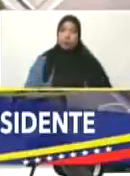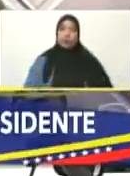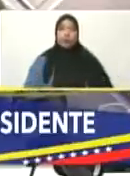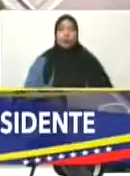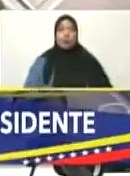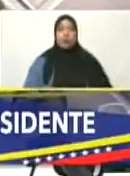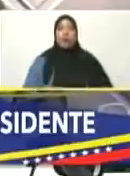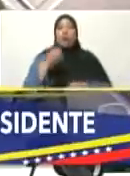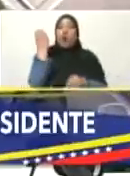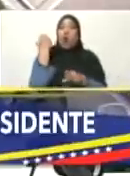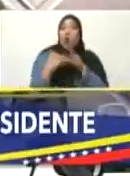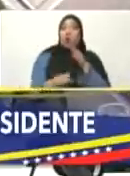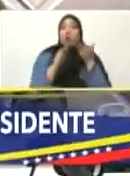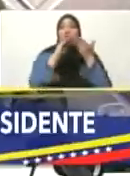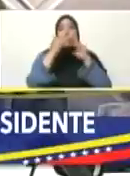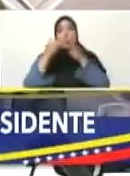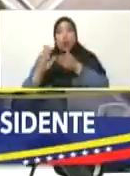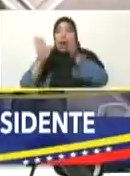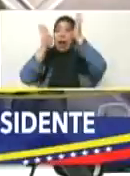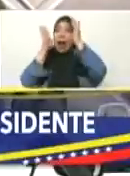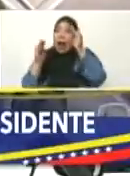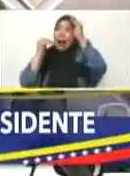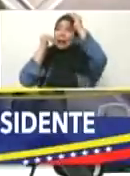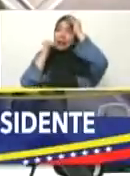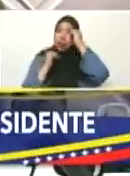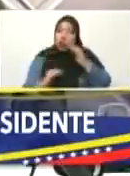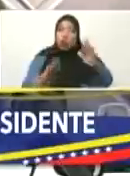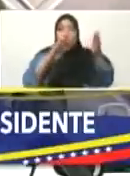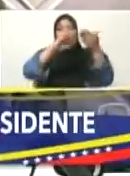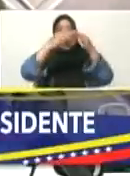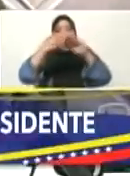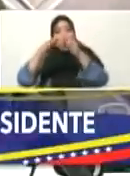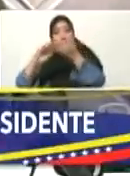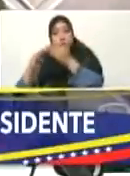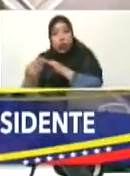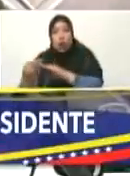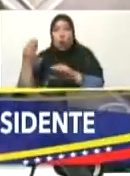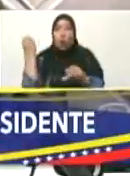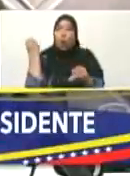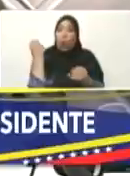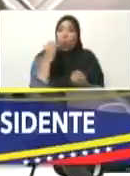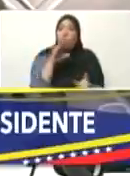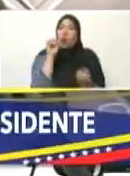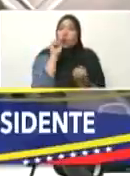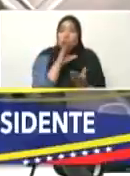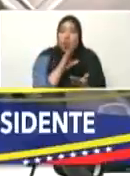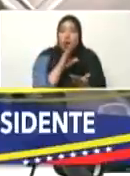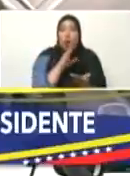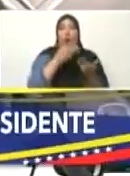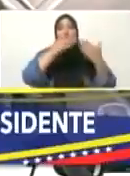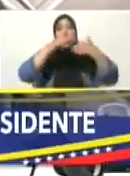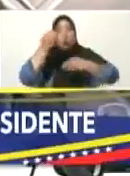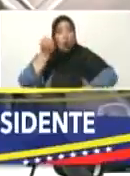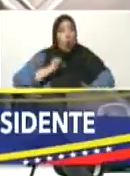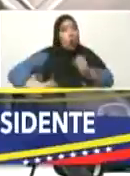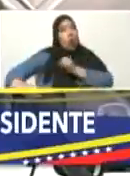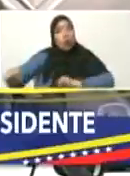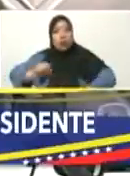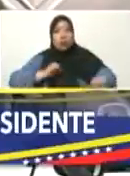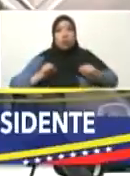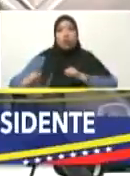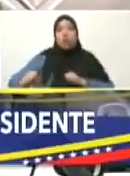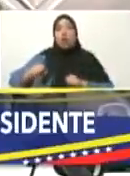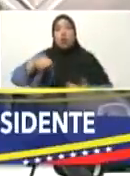Consejos comunales. Atención, consejos comunales. Comuna. Poder popular. Organizaciones del movimiento popular.